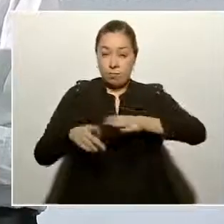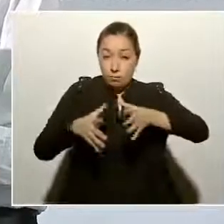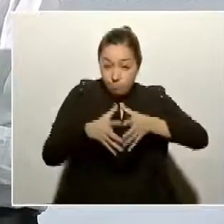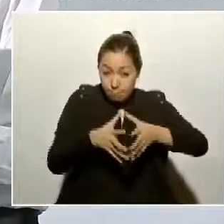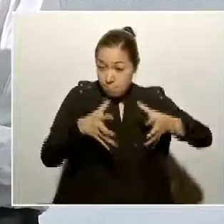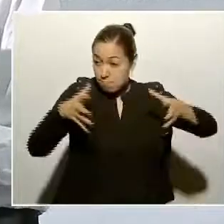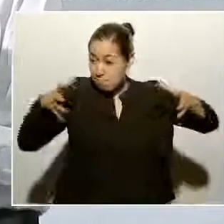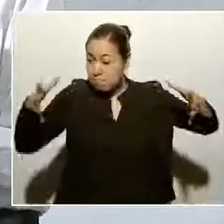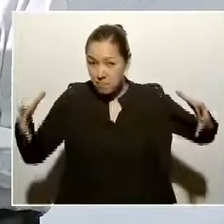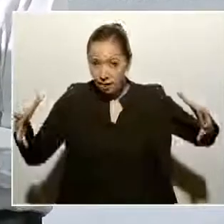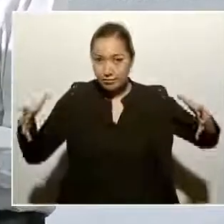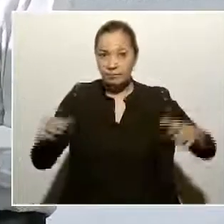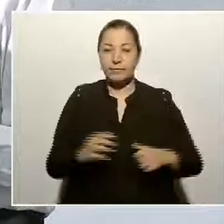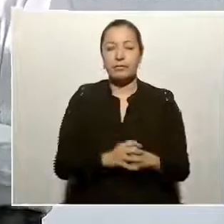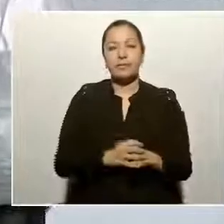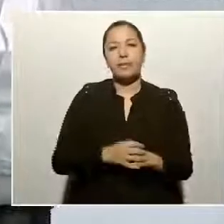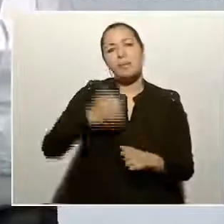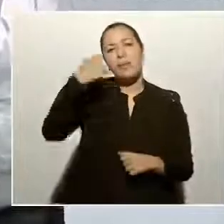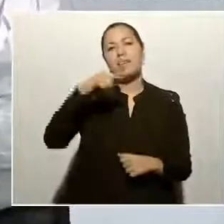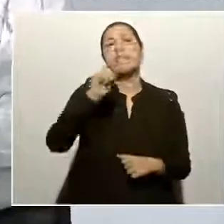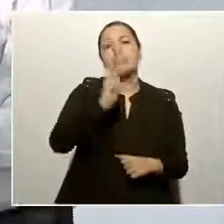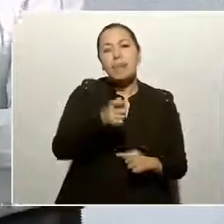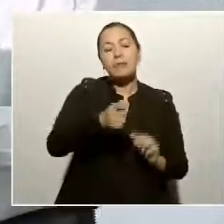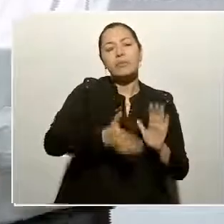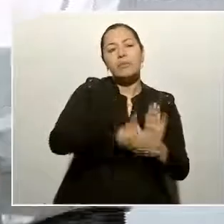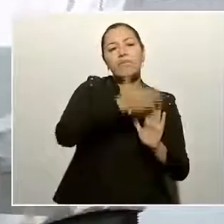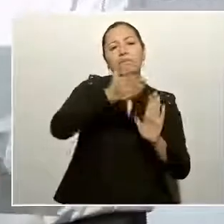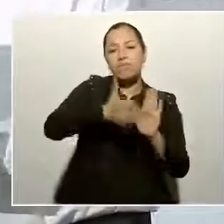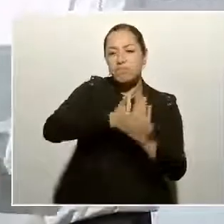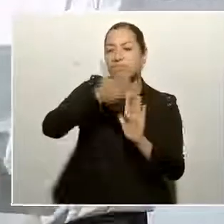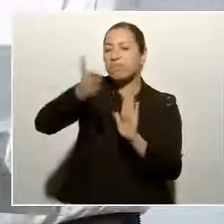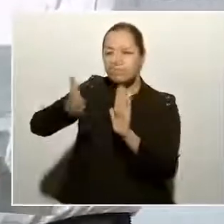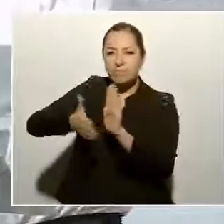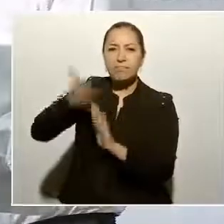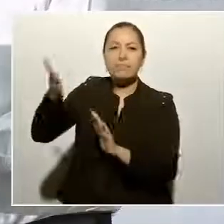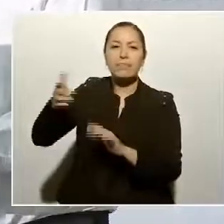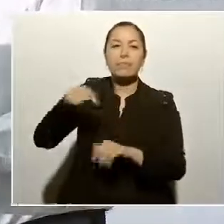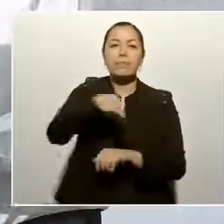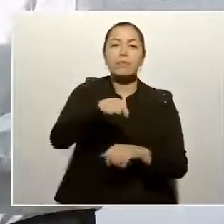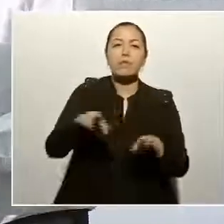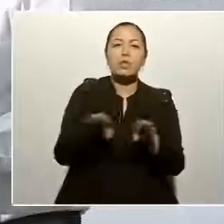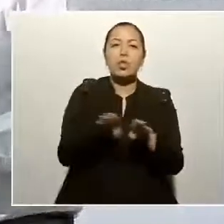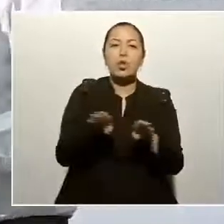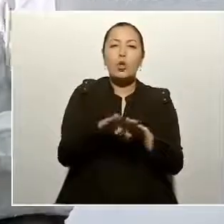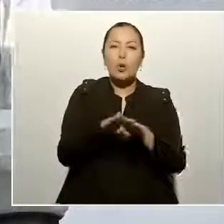se construya un muelle para